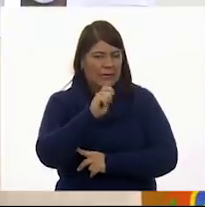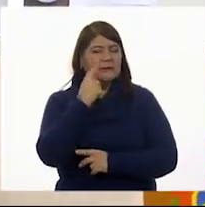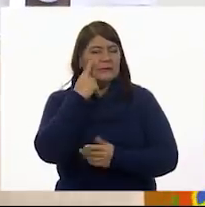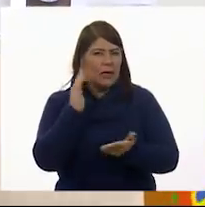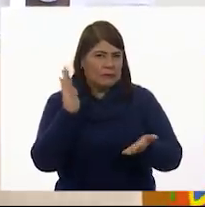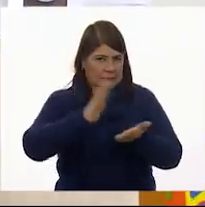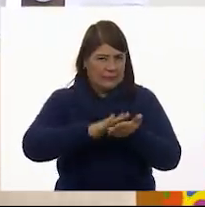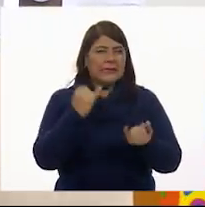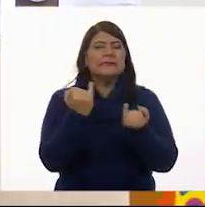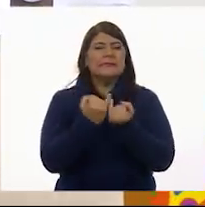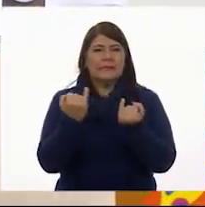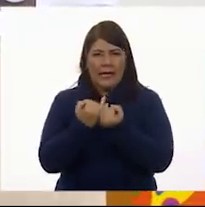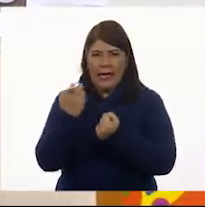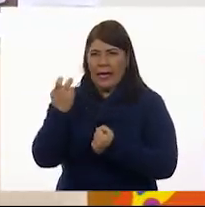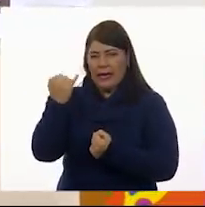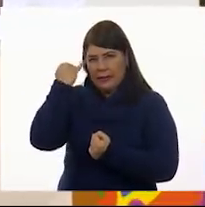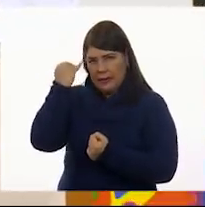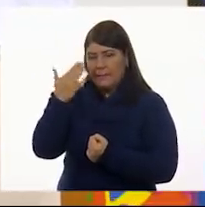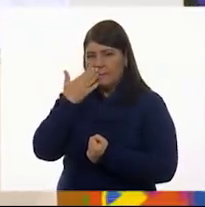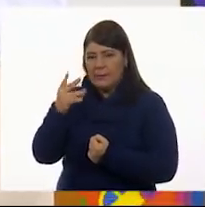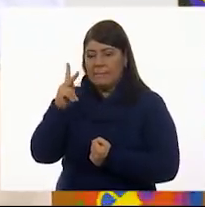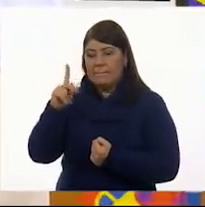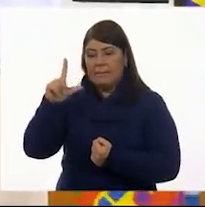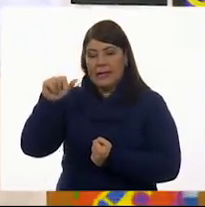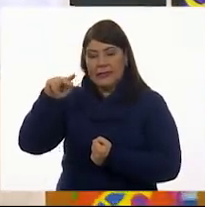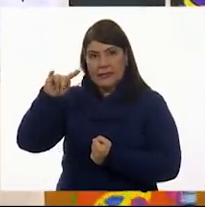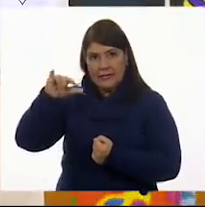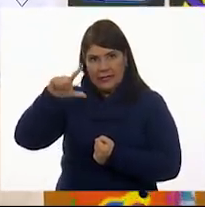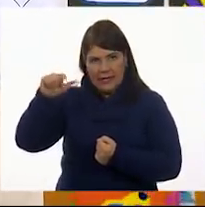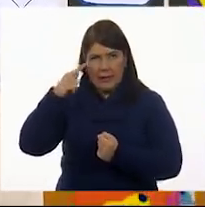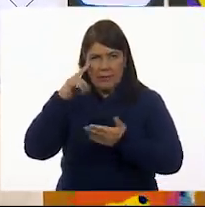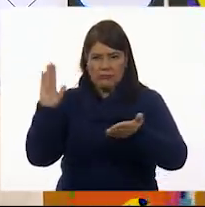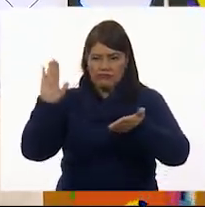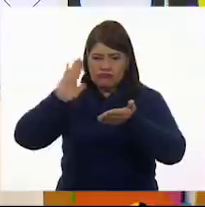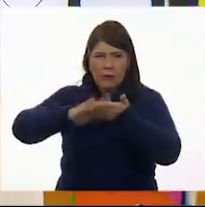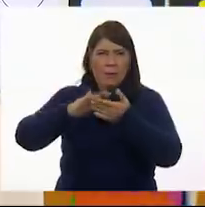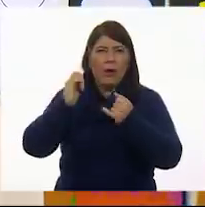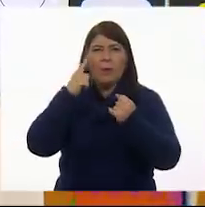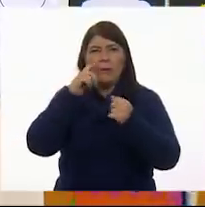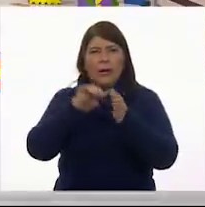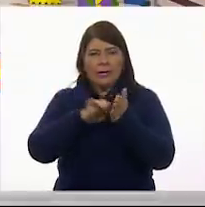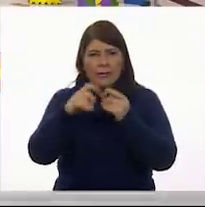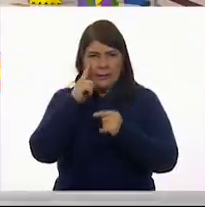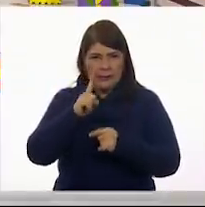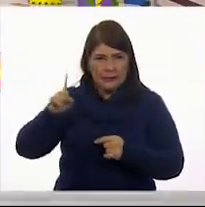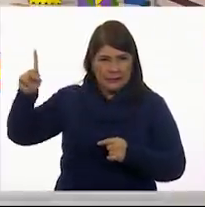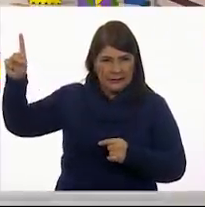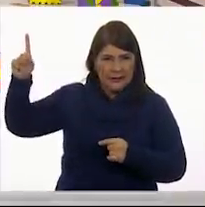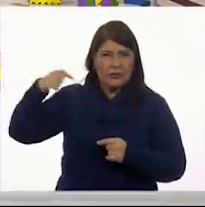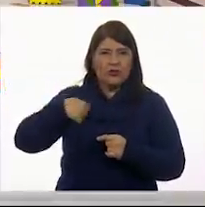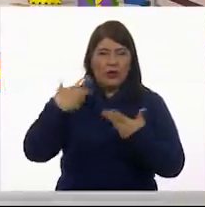vamos a hacer nuestra plantilla. Y para ello tenemos aquí la muestra de nuestra plantilla. ¿Me ayudas, favor, agente Britza? Te voy a pasar un plumón. Claro.